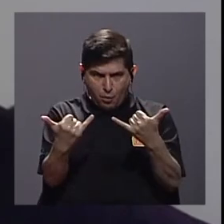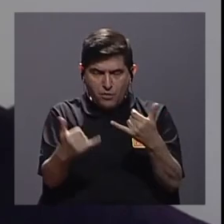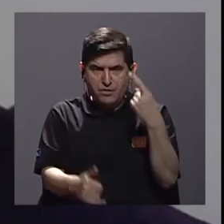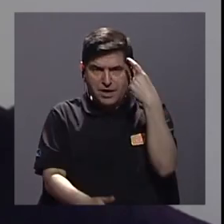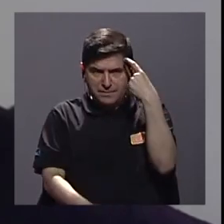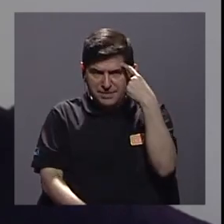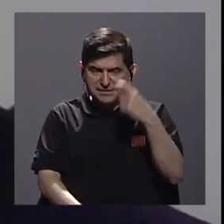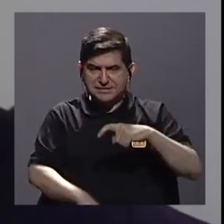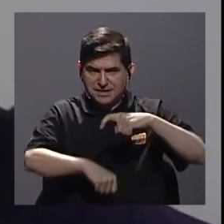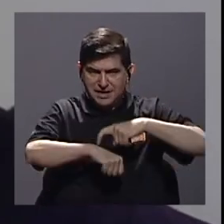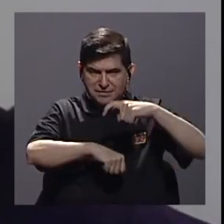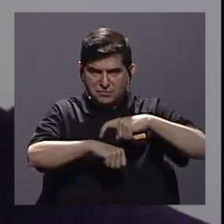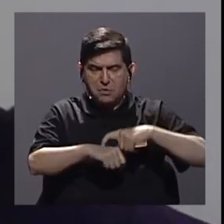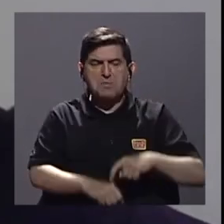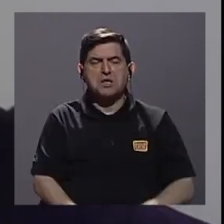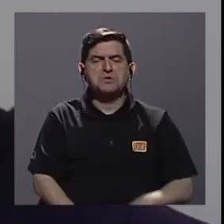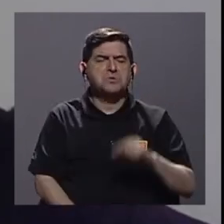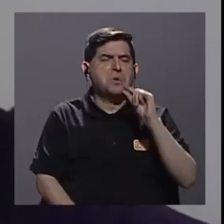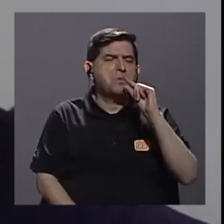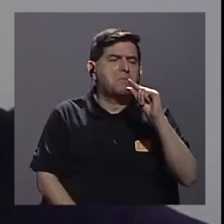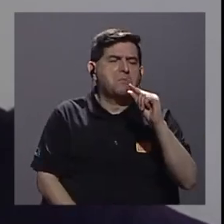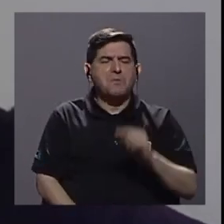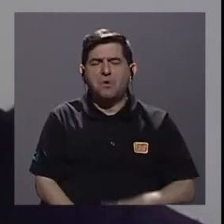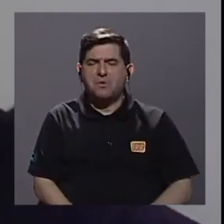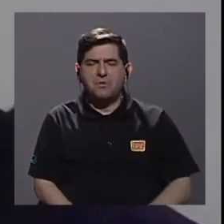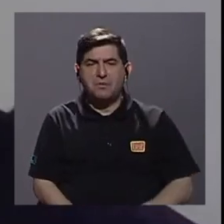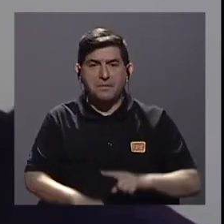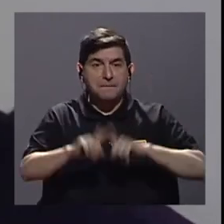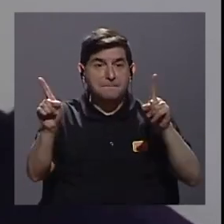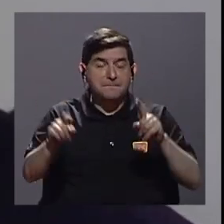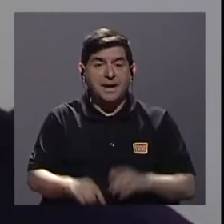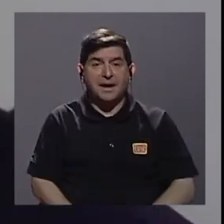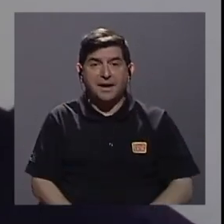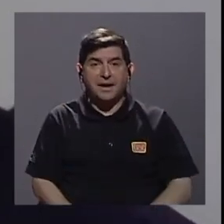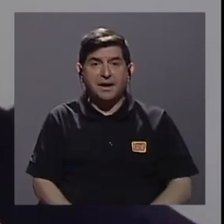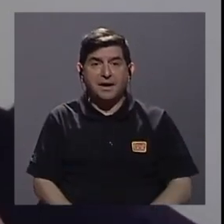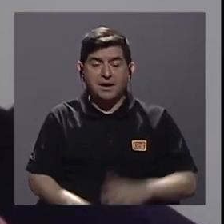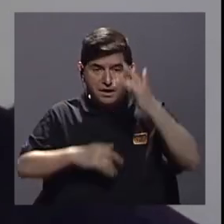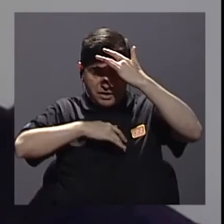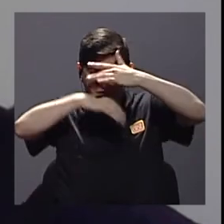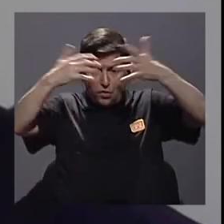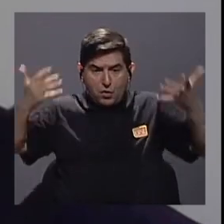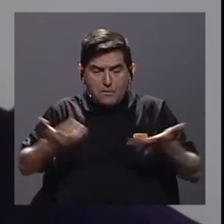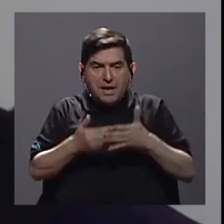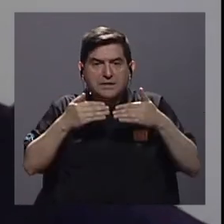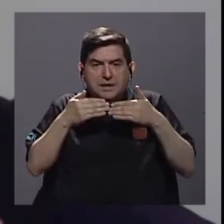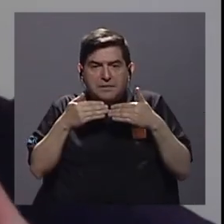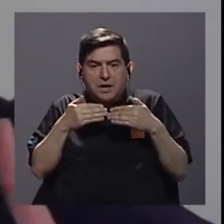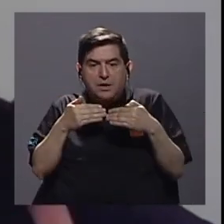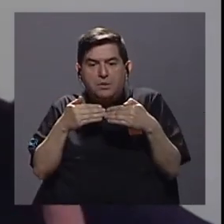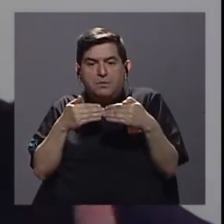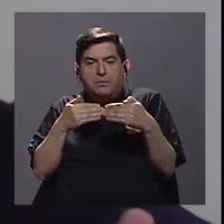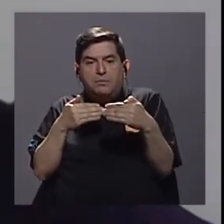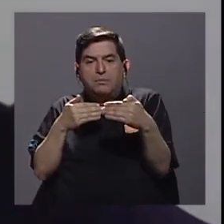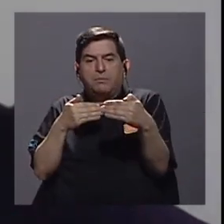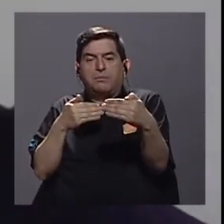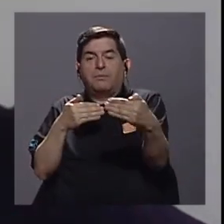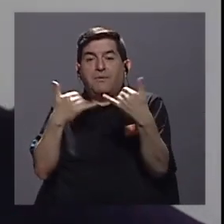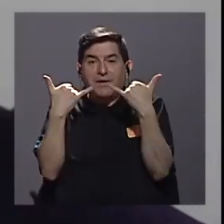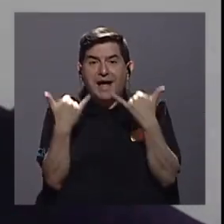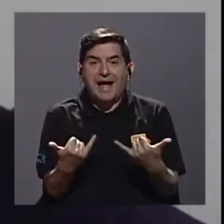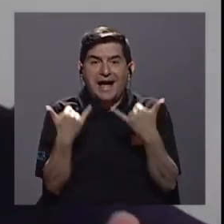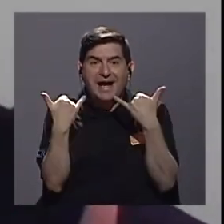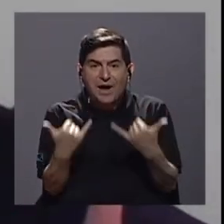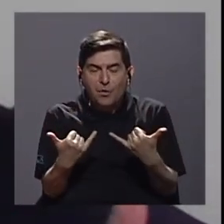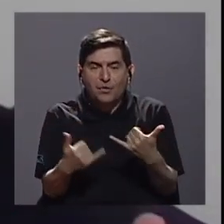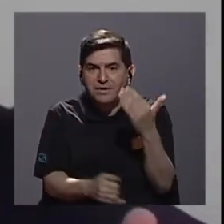pensamos en un momento que iba a ser transitorio, ¿verdad?, pero el tema de la pandemia se empieza a extender y realmente en este momento